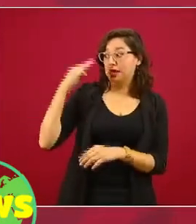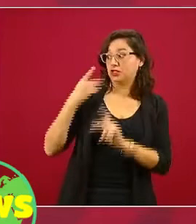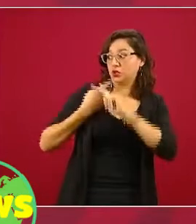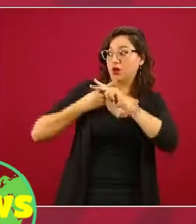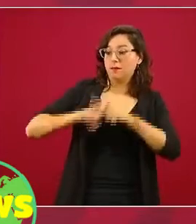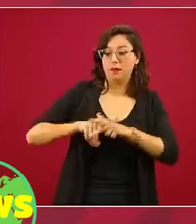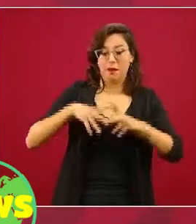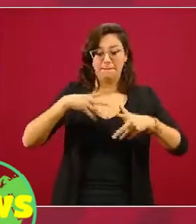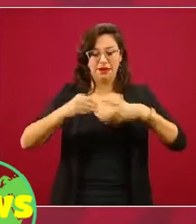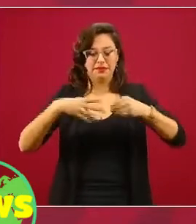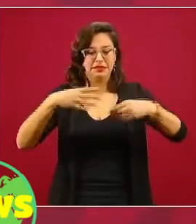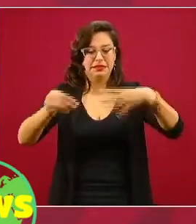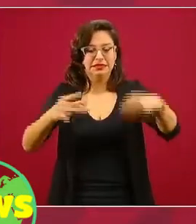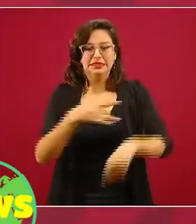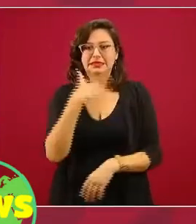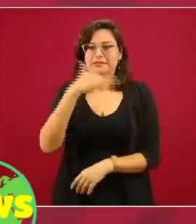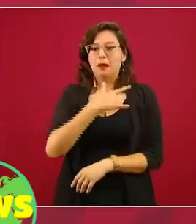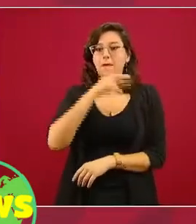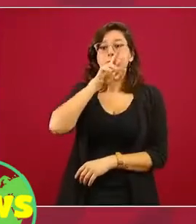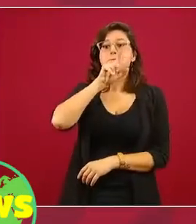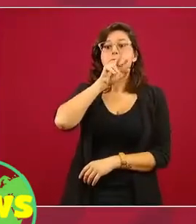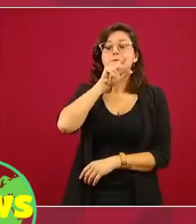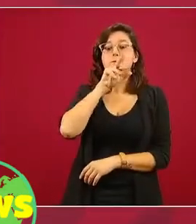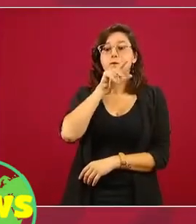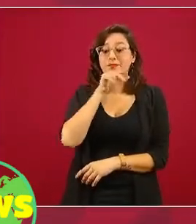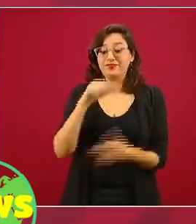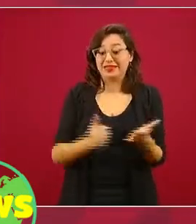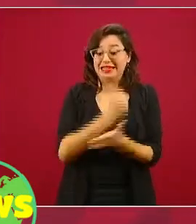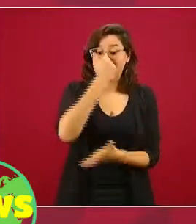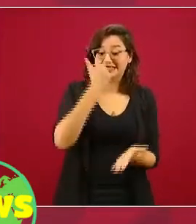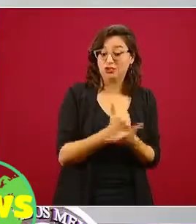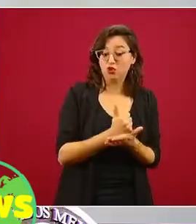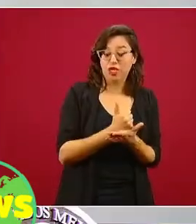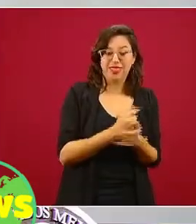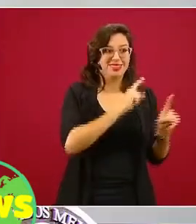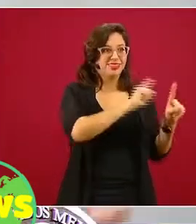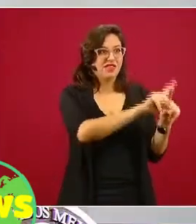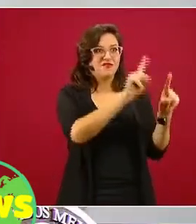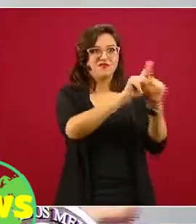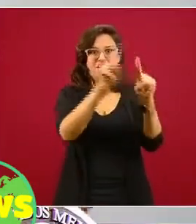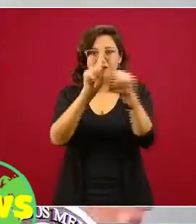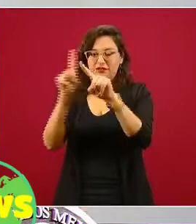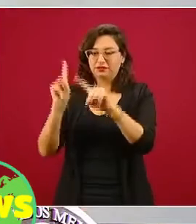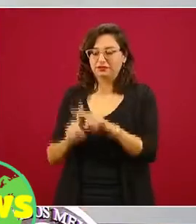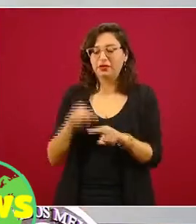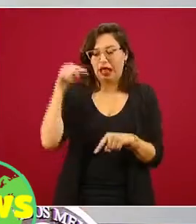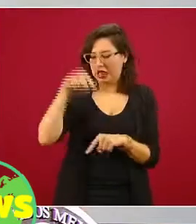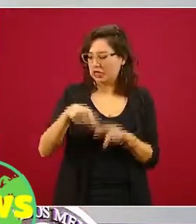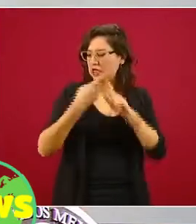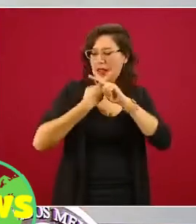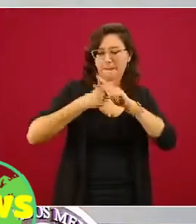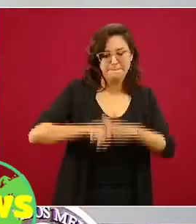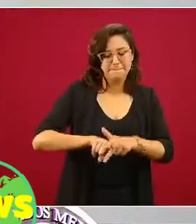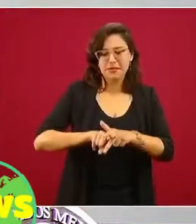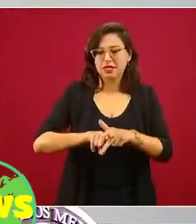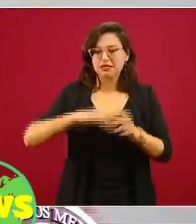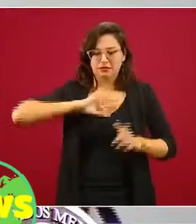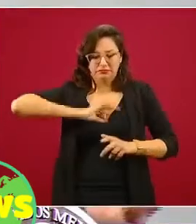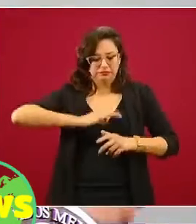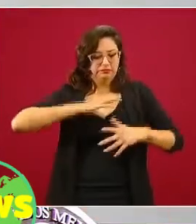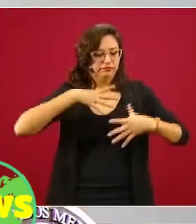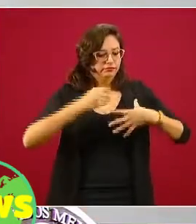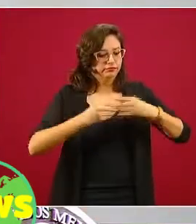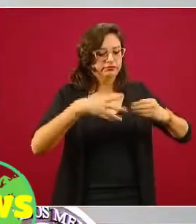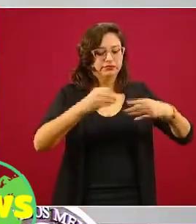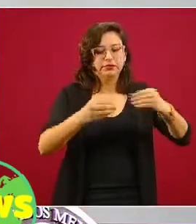empezaría a desplazar la epidemia desde zonas urbanas, donde ingresó al país,